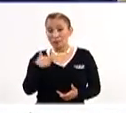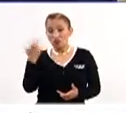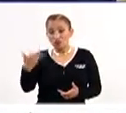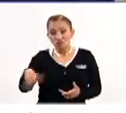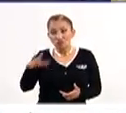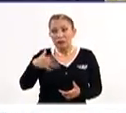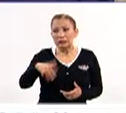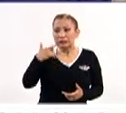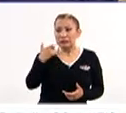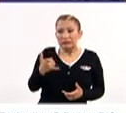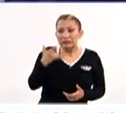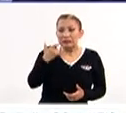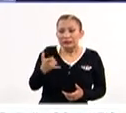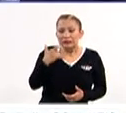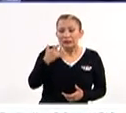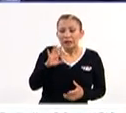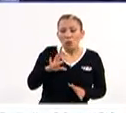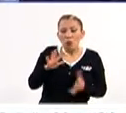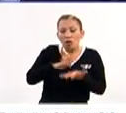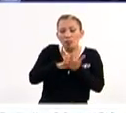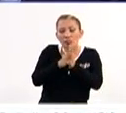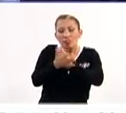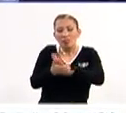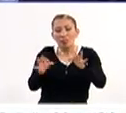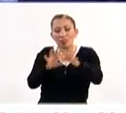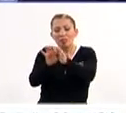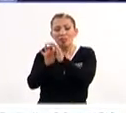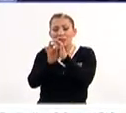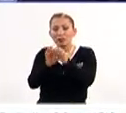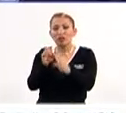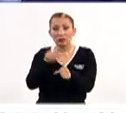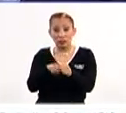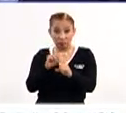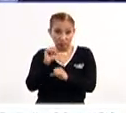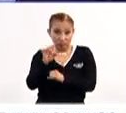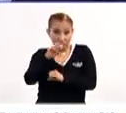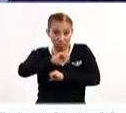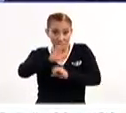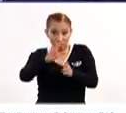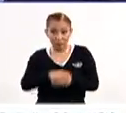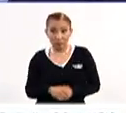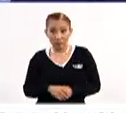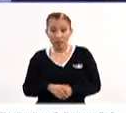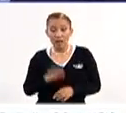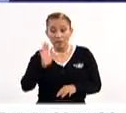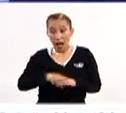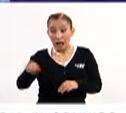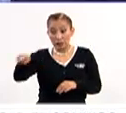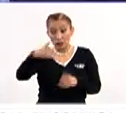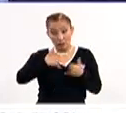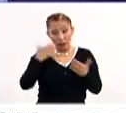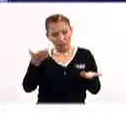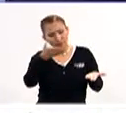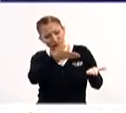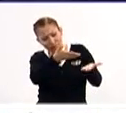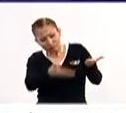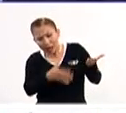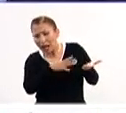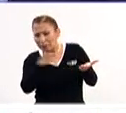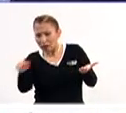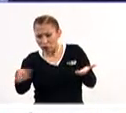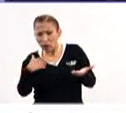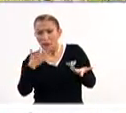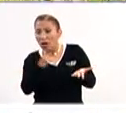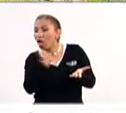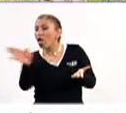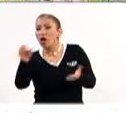están logrando rehacer el tejido social. Claro, claro, Y dando opciones a los jóvenes, a los niños, para que no se dediquen